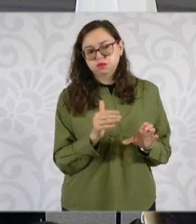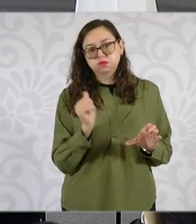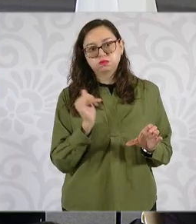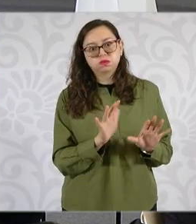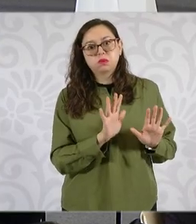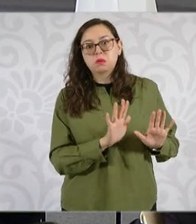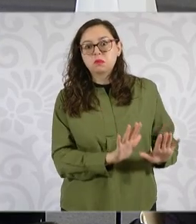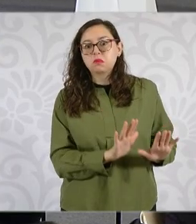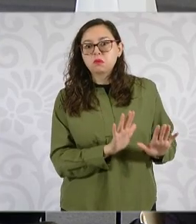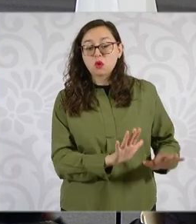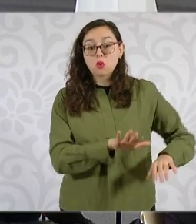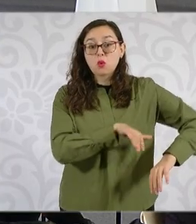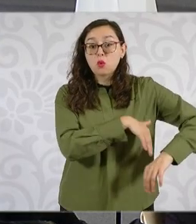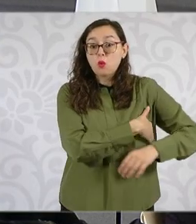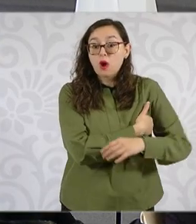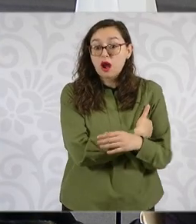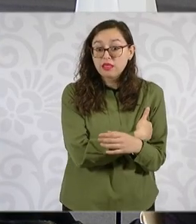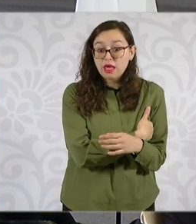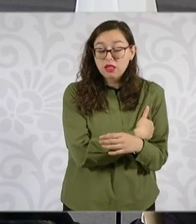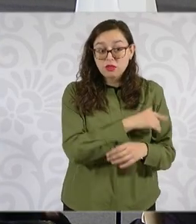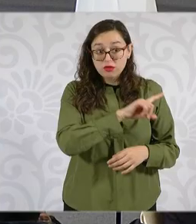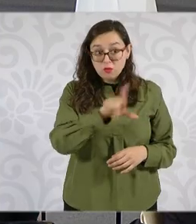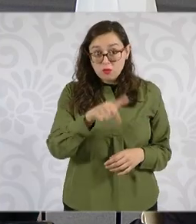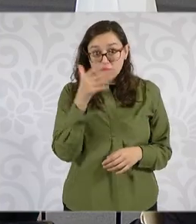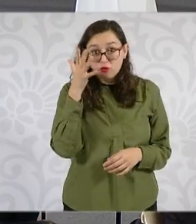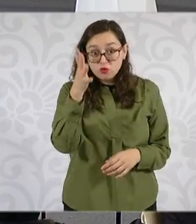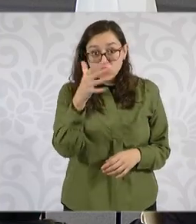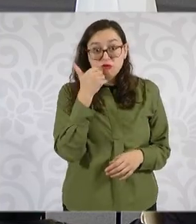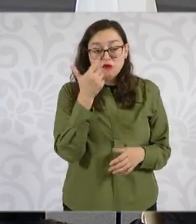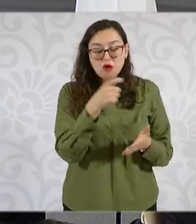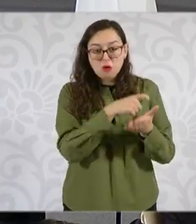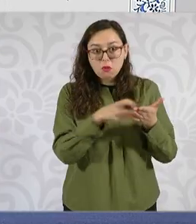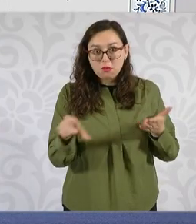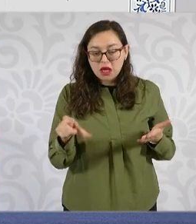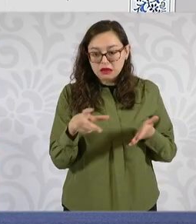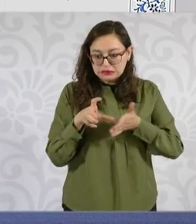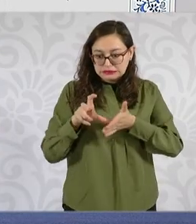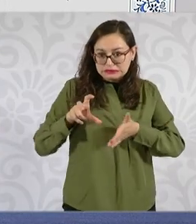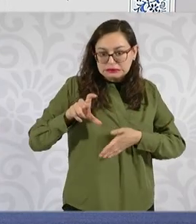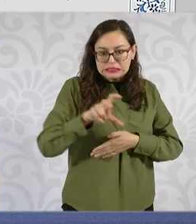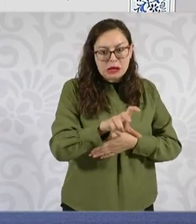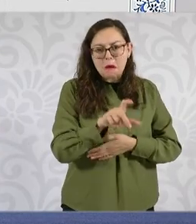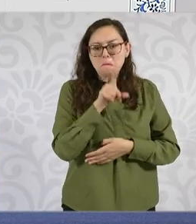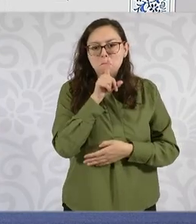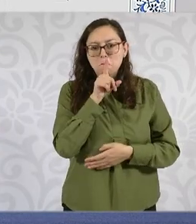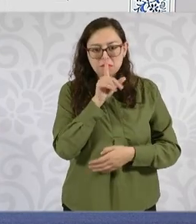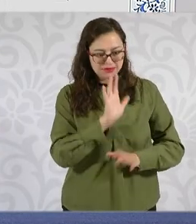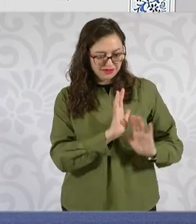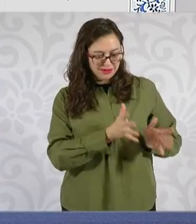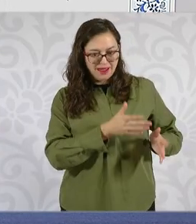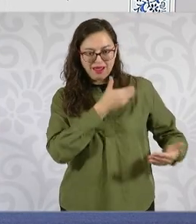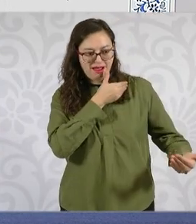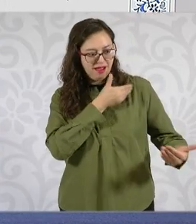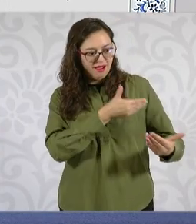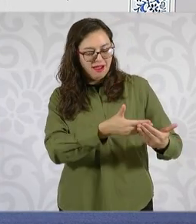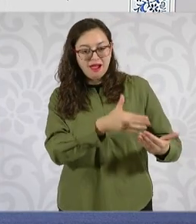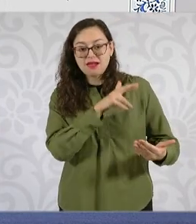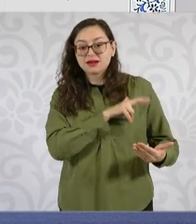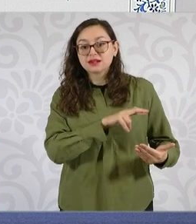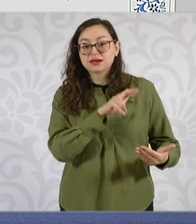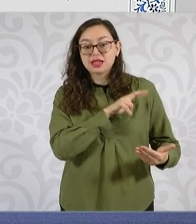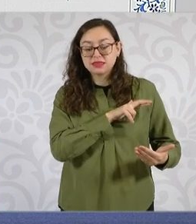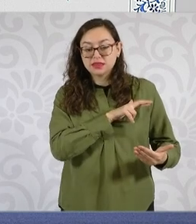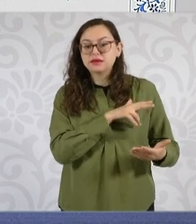decide adquirirla. Esto va a ser aplicado en todo el país, pero va a estar orientado a